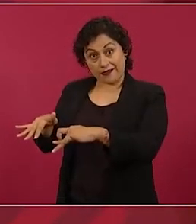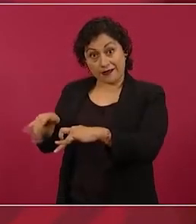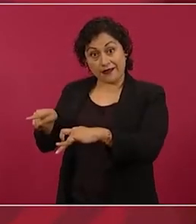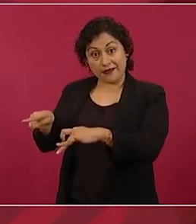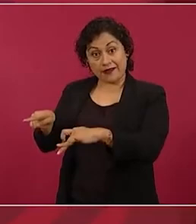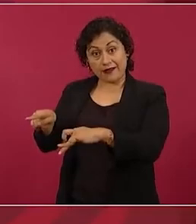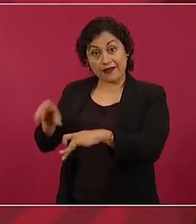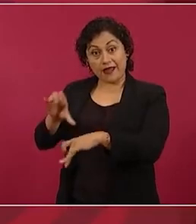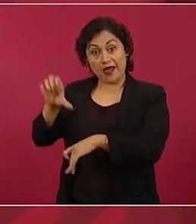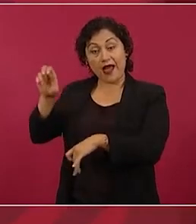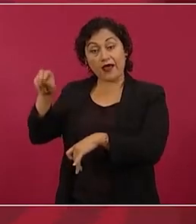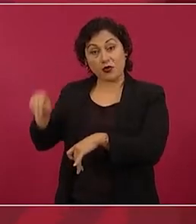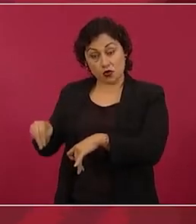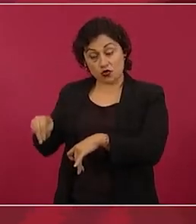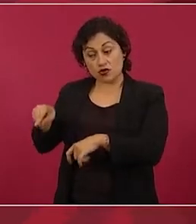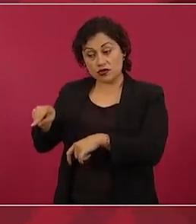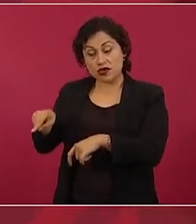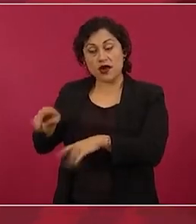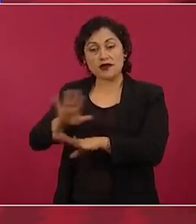pueda introducirse